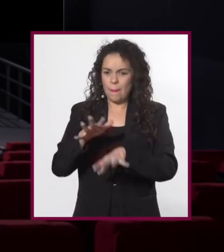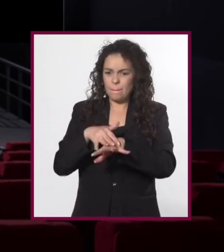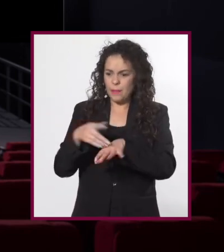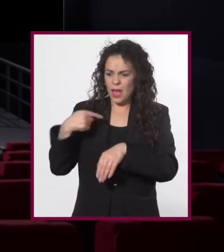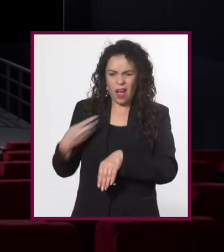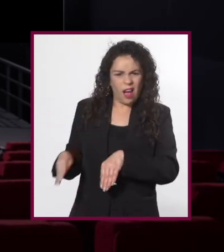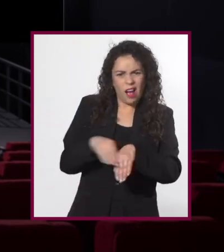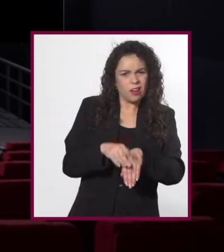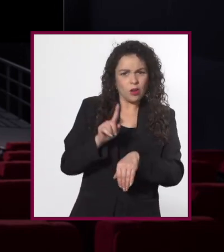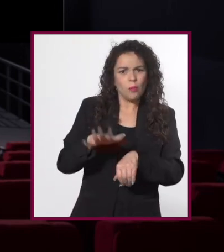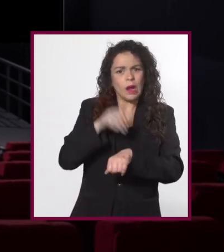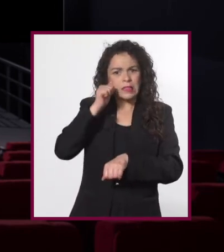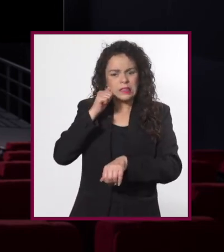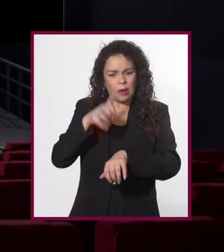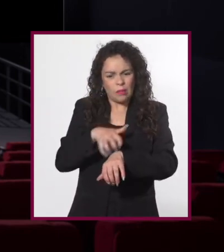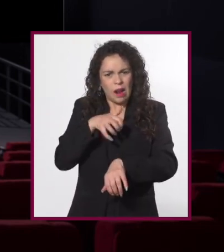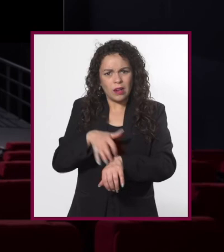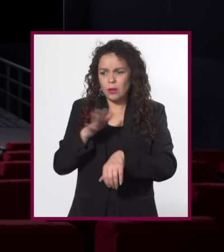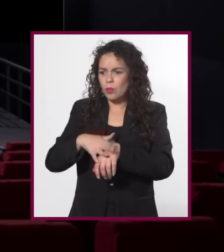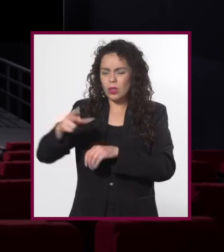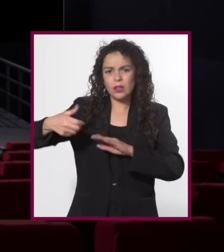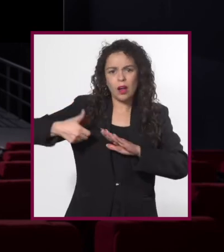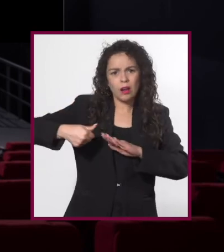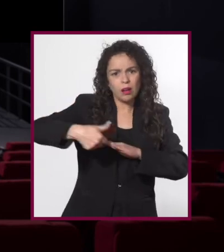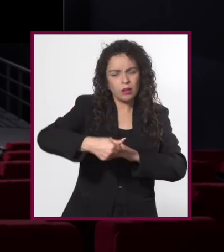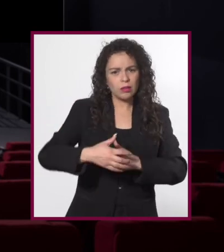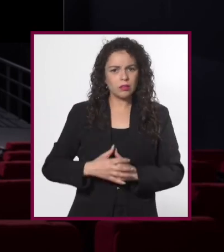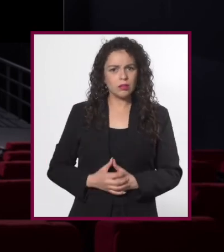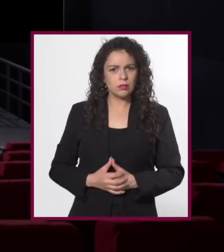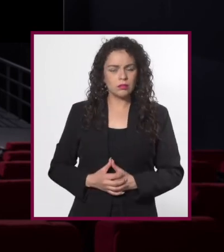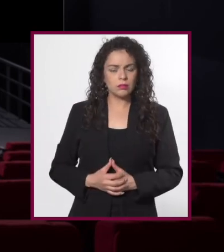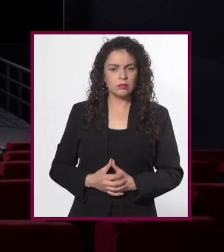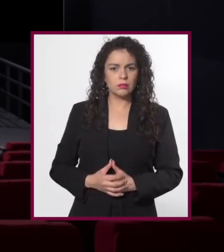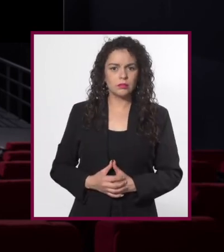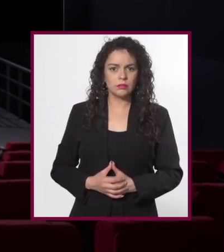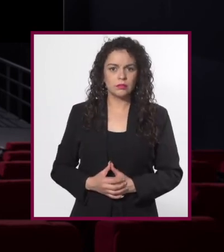no me arrime los pies es porque ya me tiene todo rasguñado. ¿Por qué no se corta las uñas?